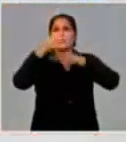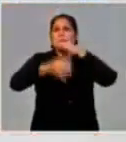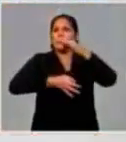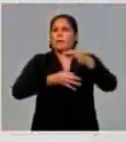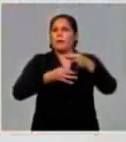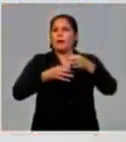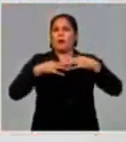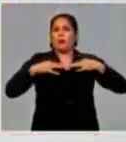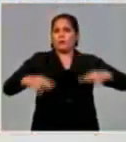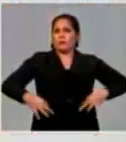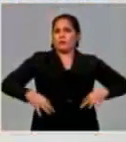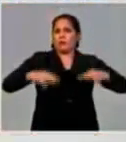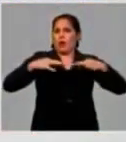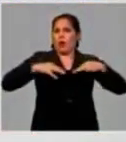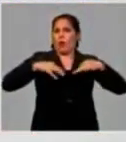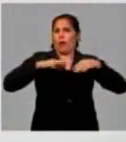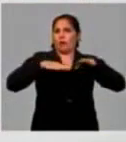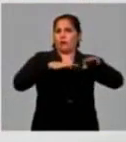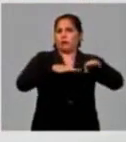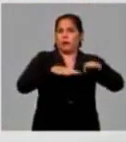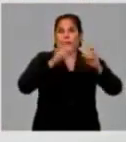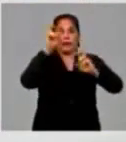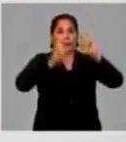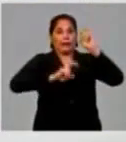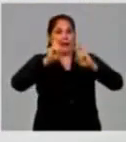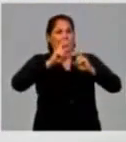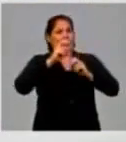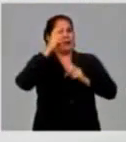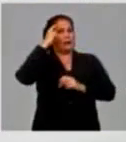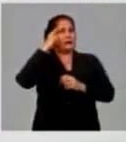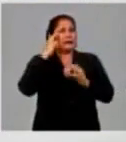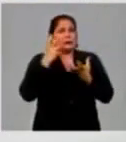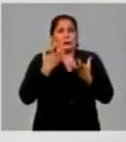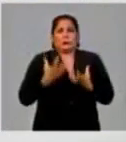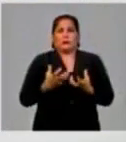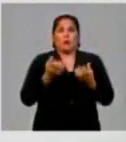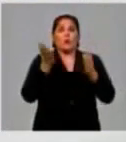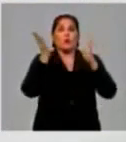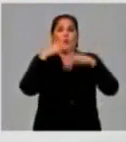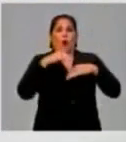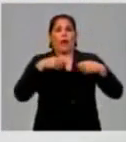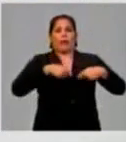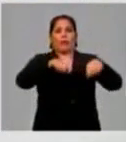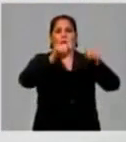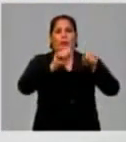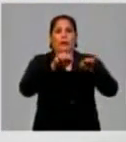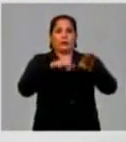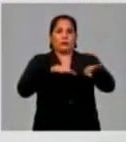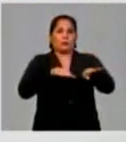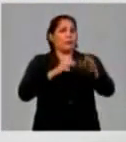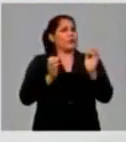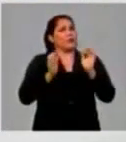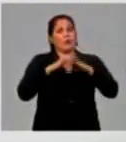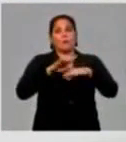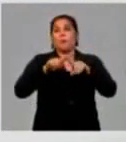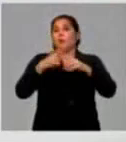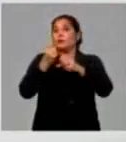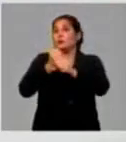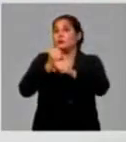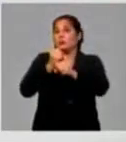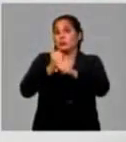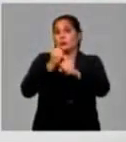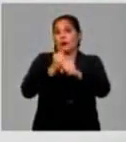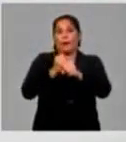de las confesiones textiles. Estos talleres están deprimidos por la materia prima y por la mano de obra, ya que muchos trabajadores,